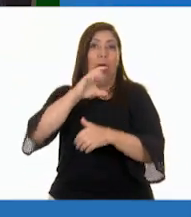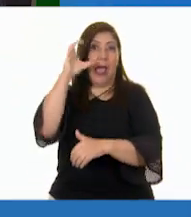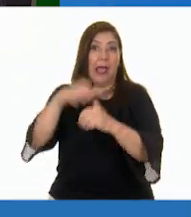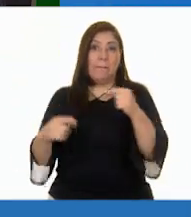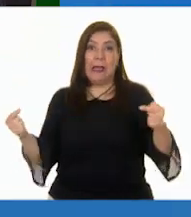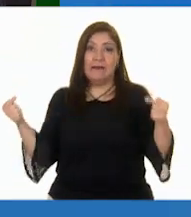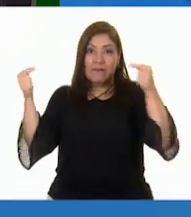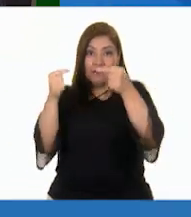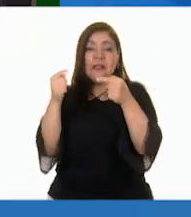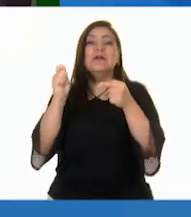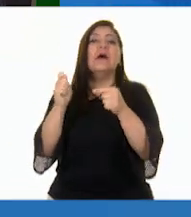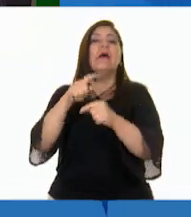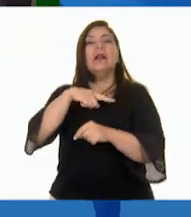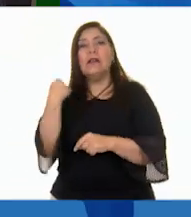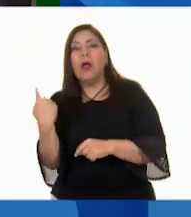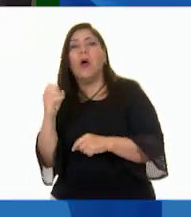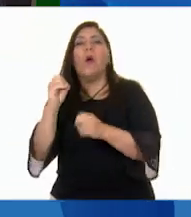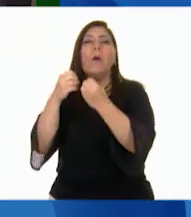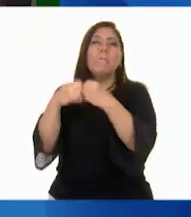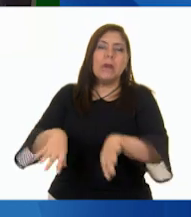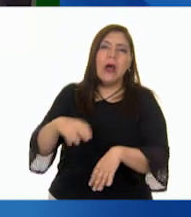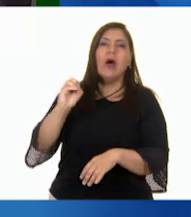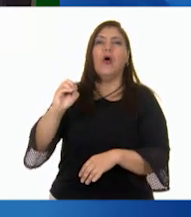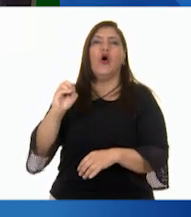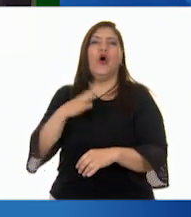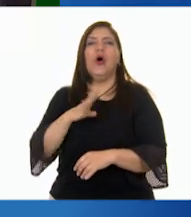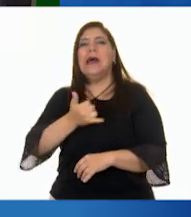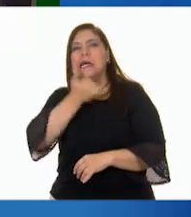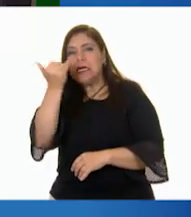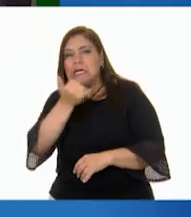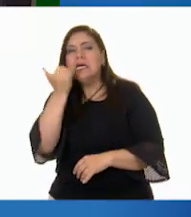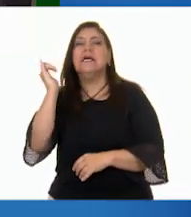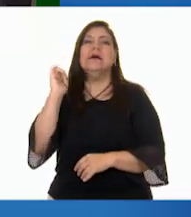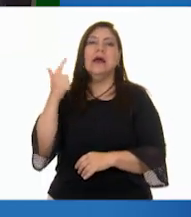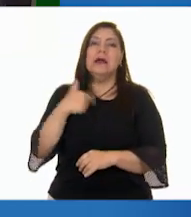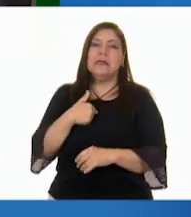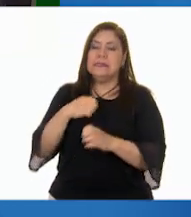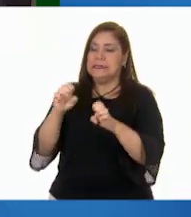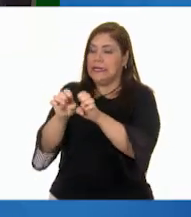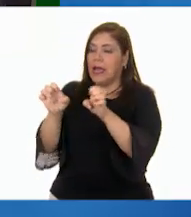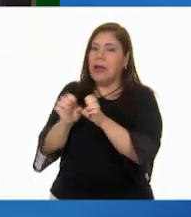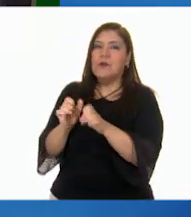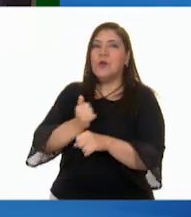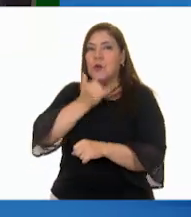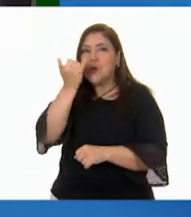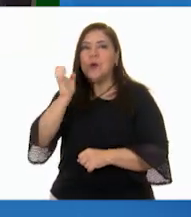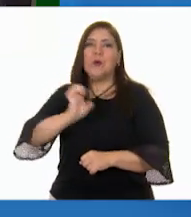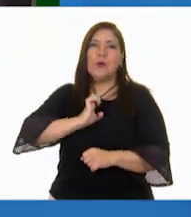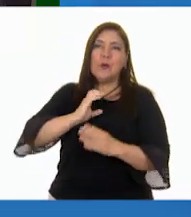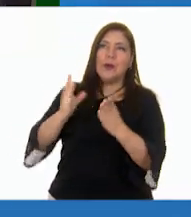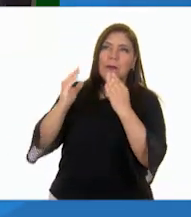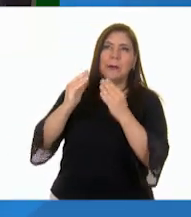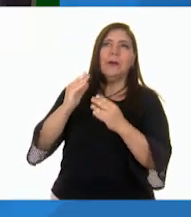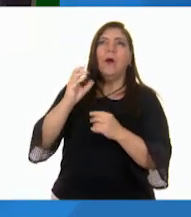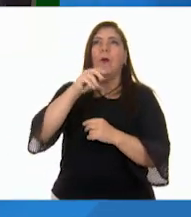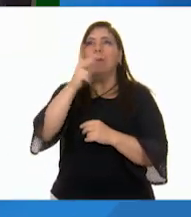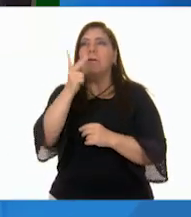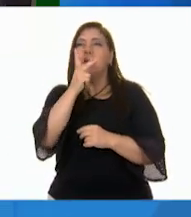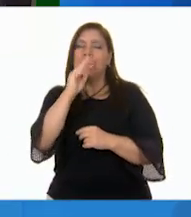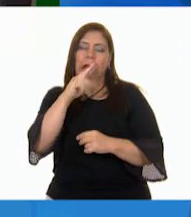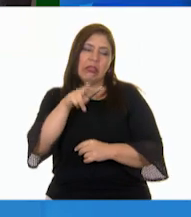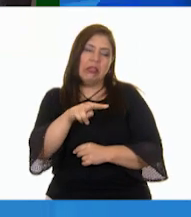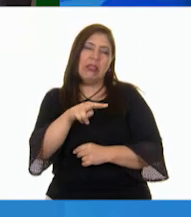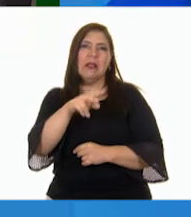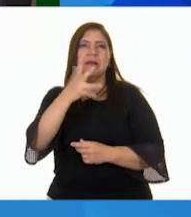errores en el partido que afecte a mi equipo y, pues, decepcionar a mi equipo, a mis coaches y a mis padres. Yo